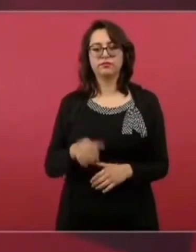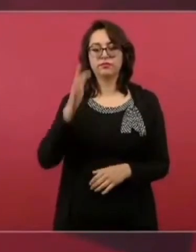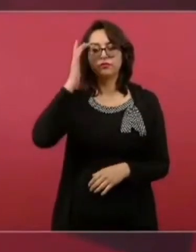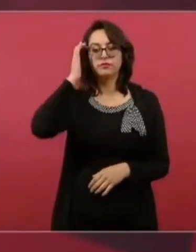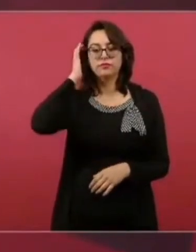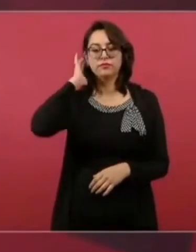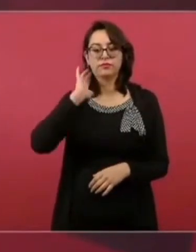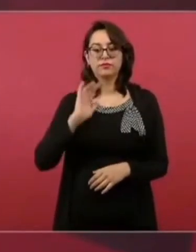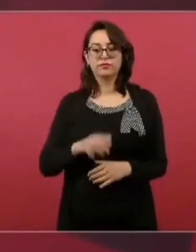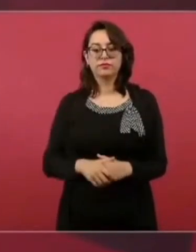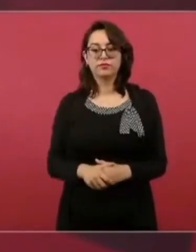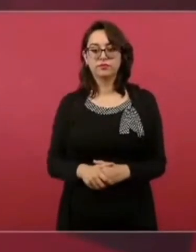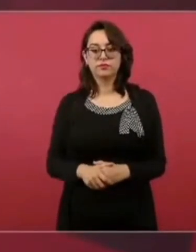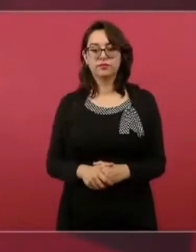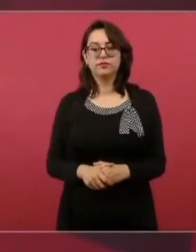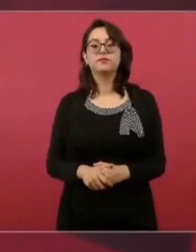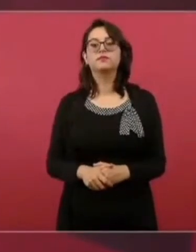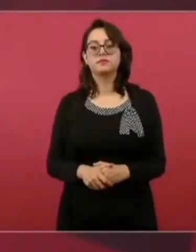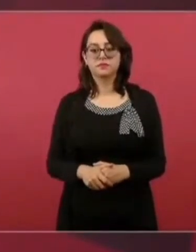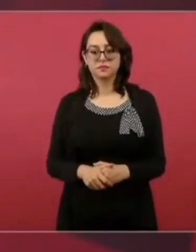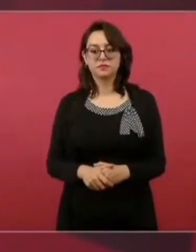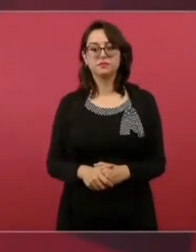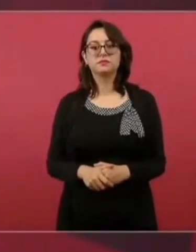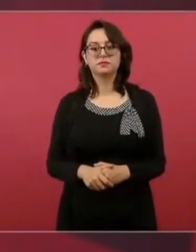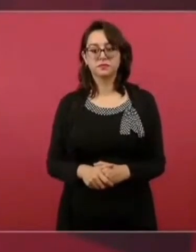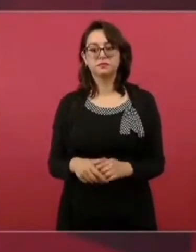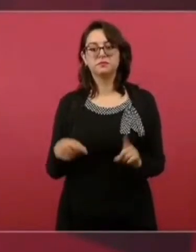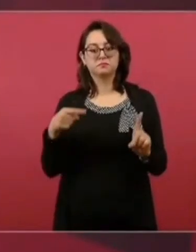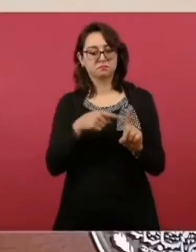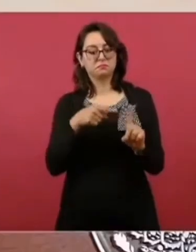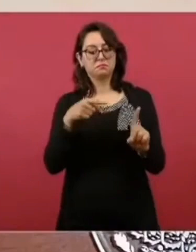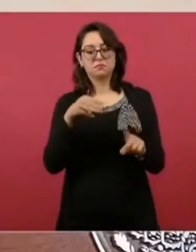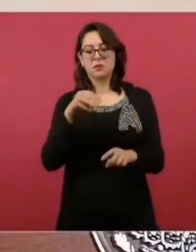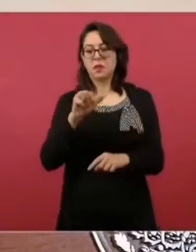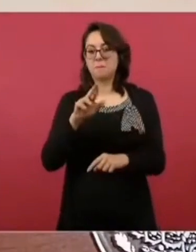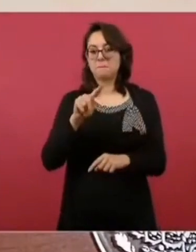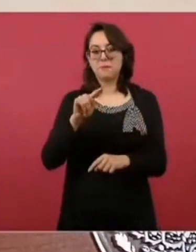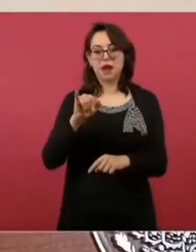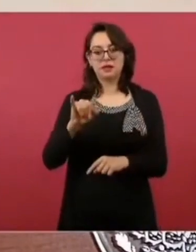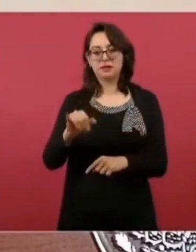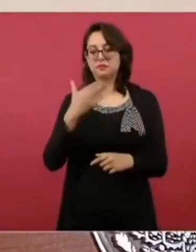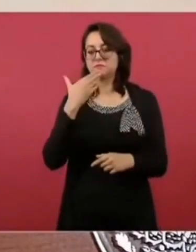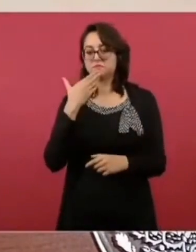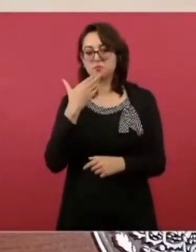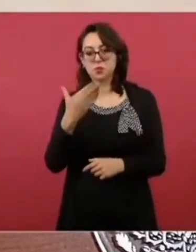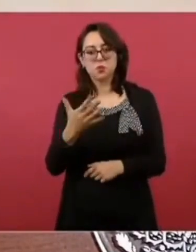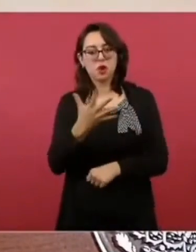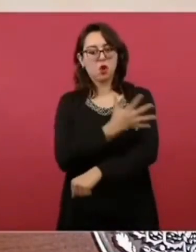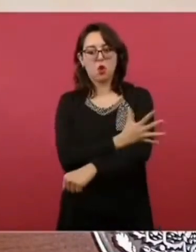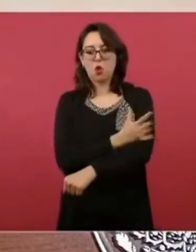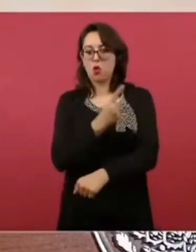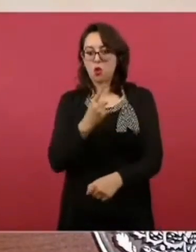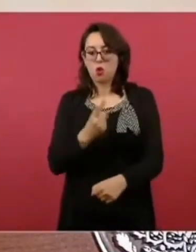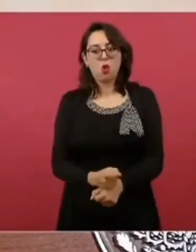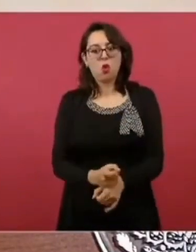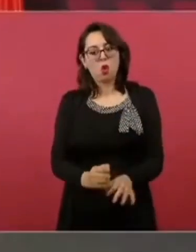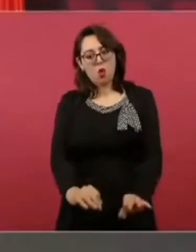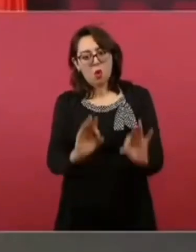Una gente honesta, que eso es muy importante, siempre lo subrayo.